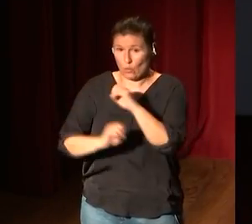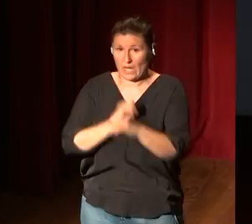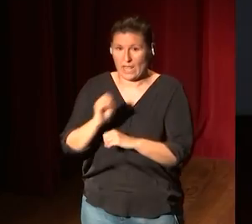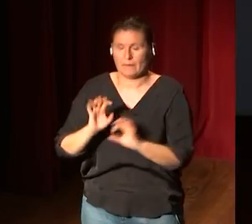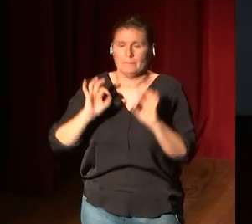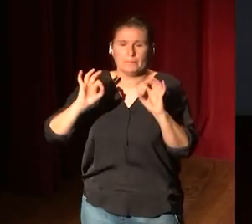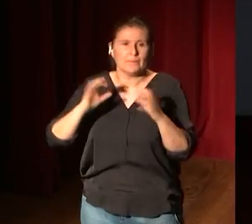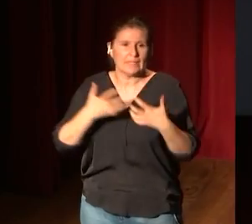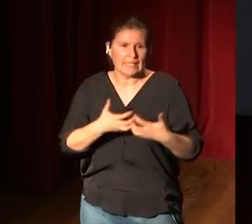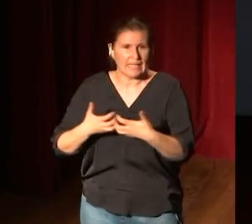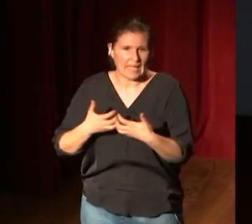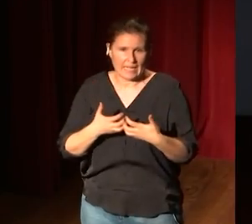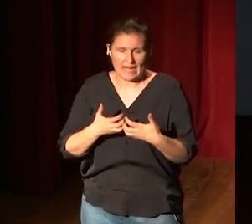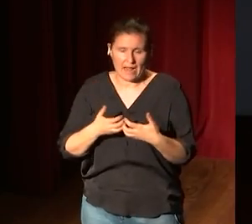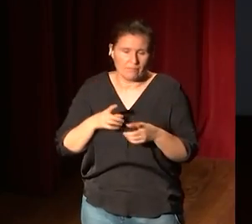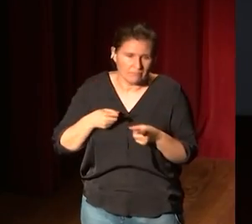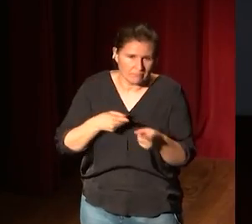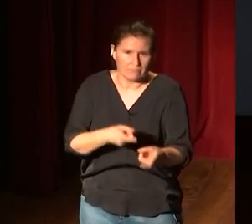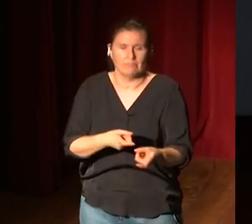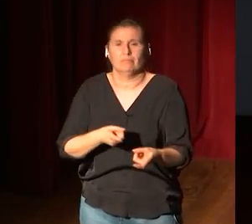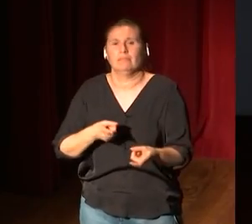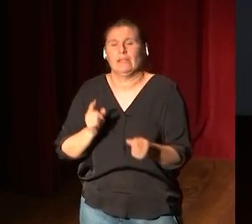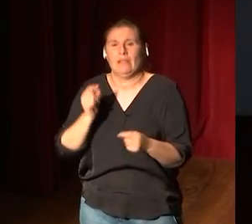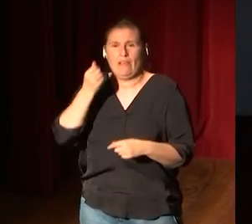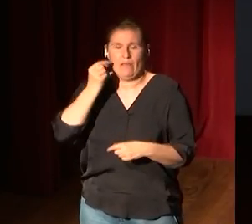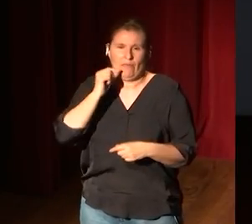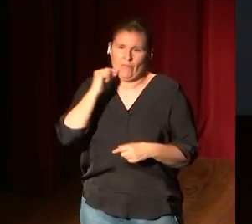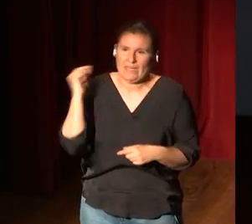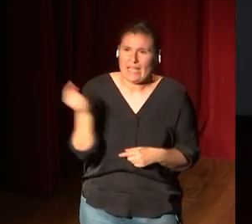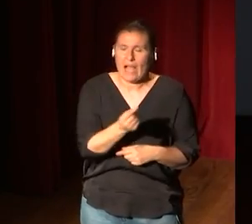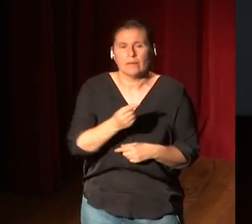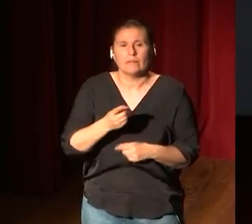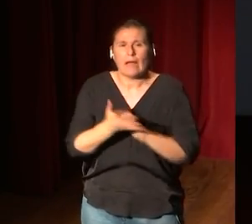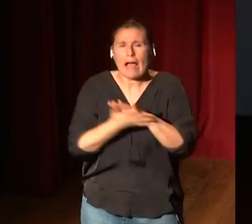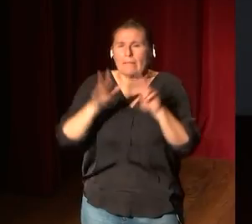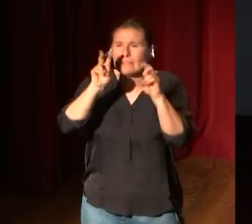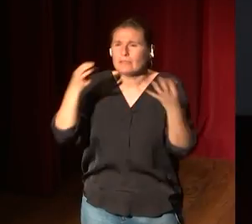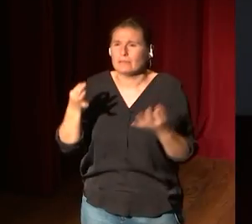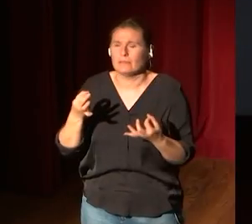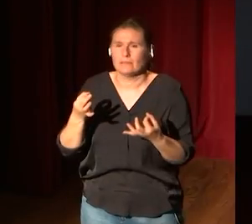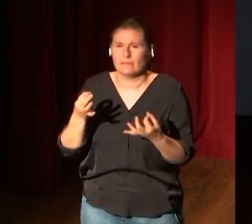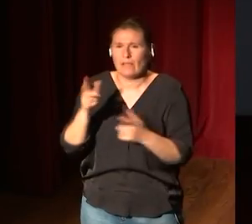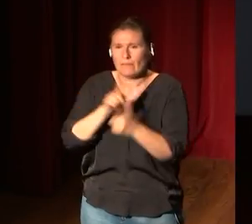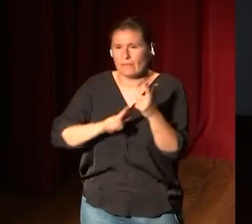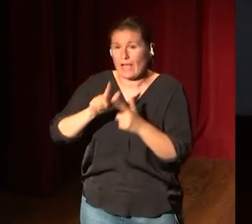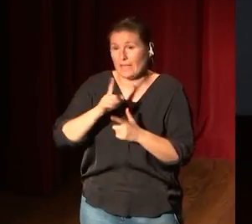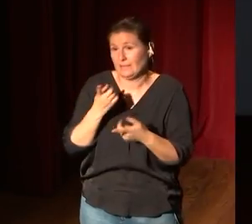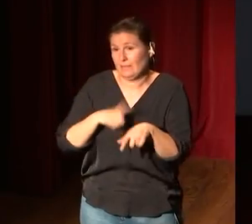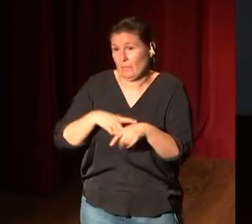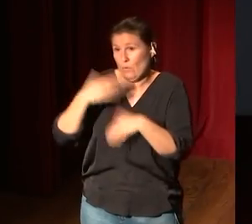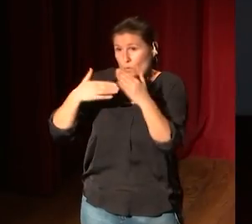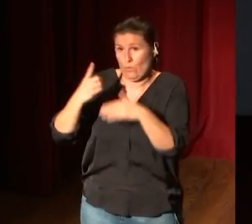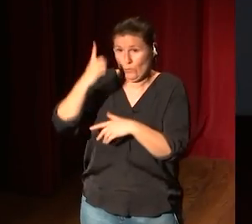fría Isaac Asimov y viene a contar los viajes en el tiempo y hay una bueno un